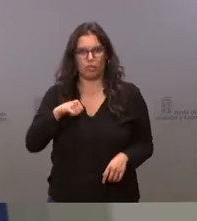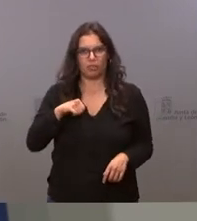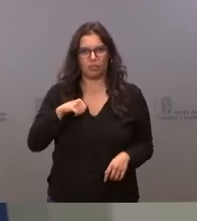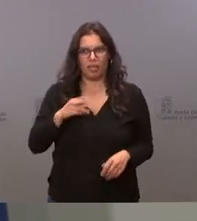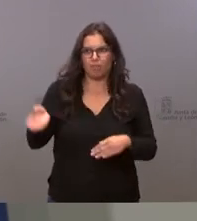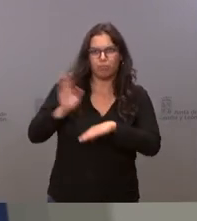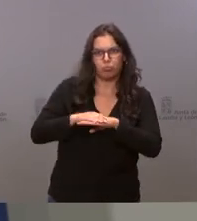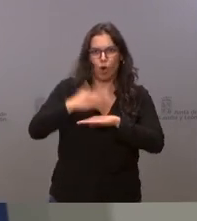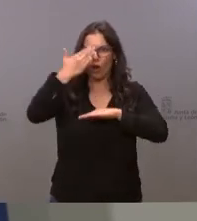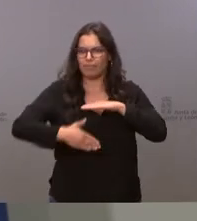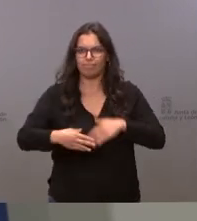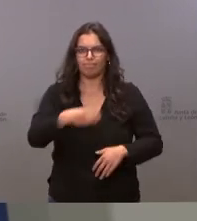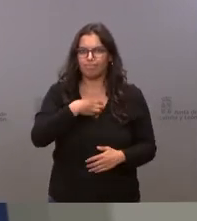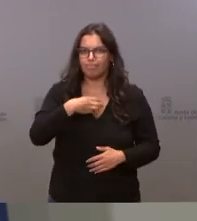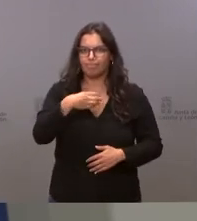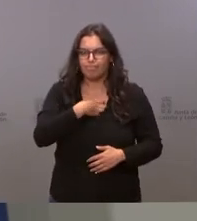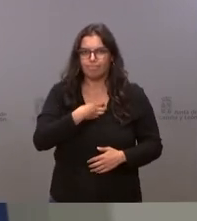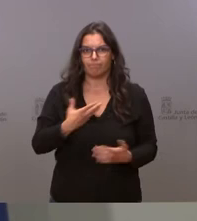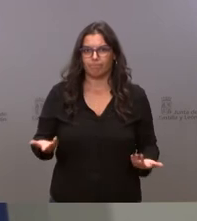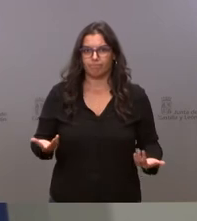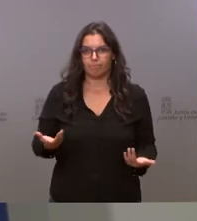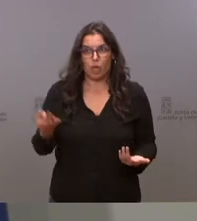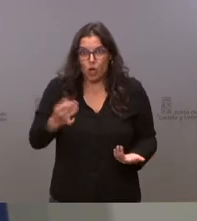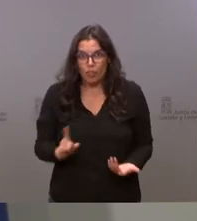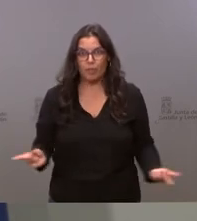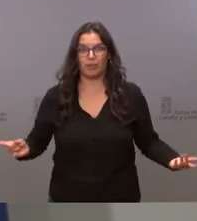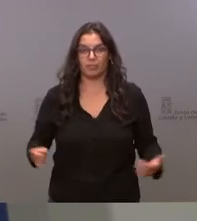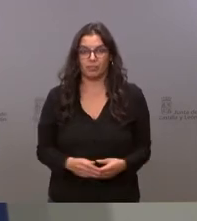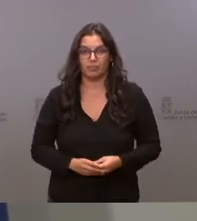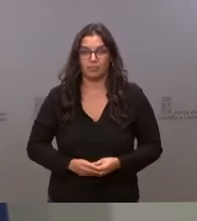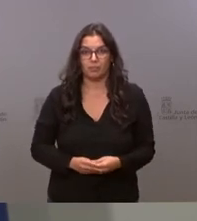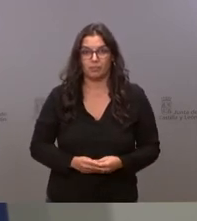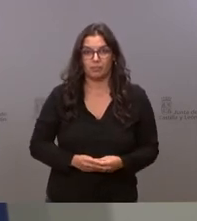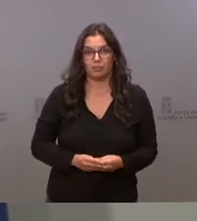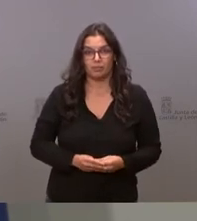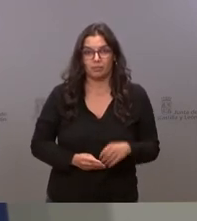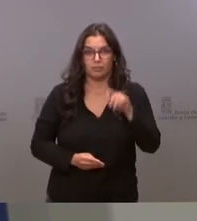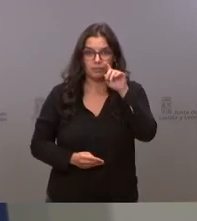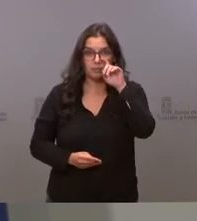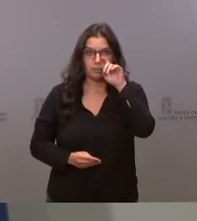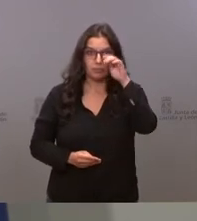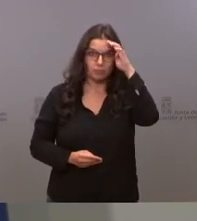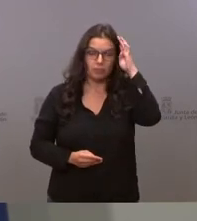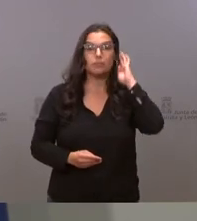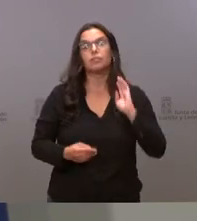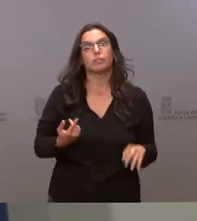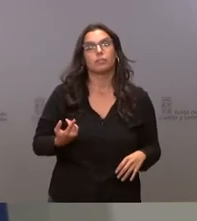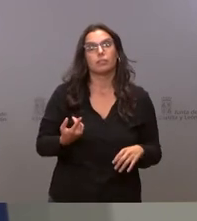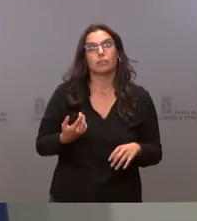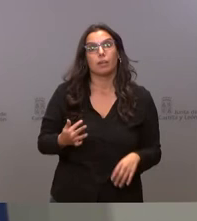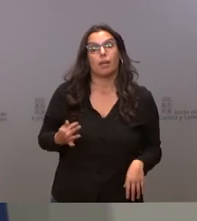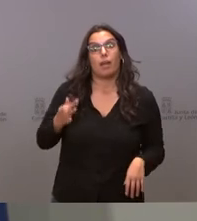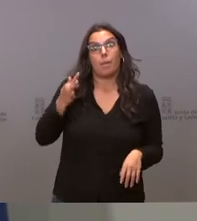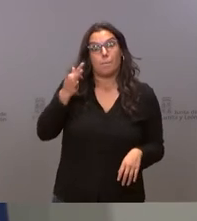restringir y no se deben de restringir eso es compatible con el ejercicio